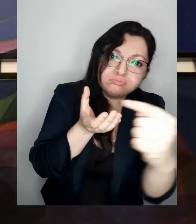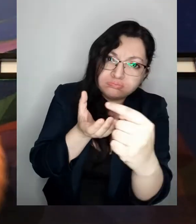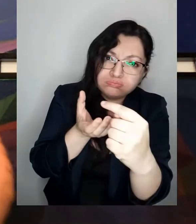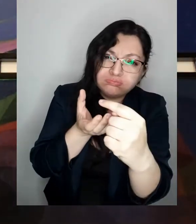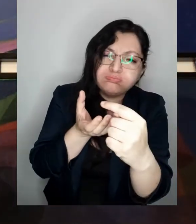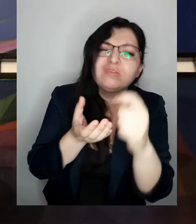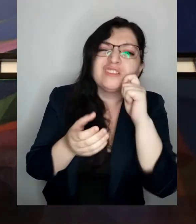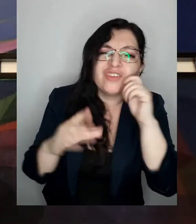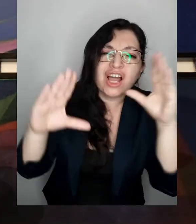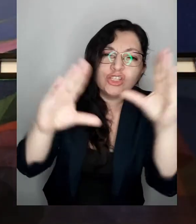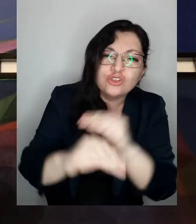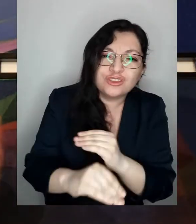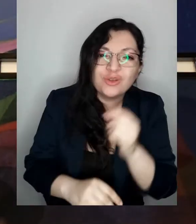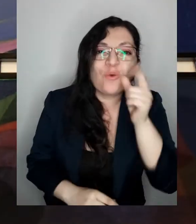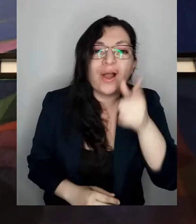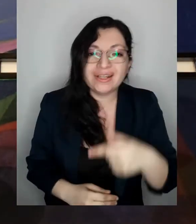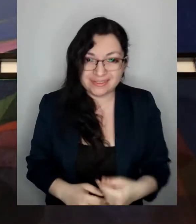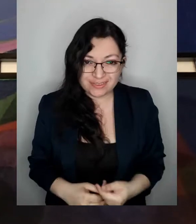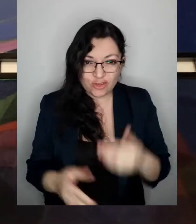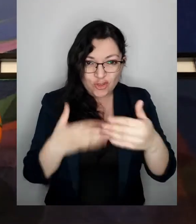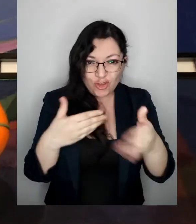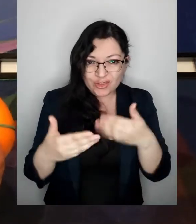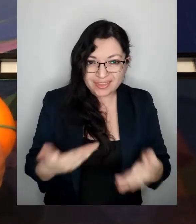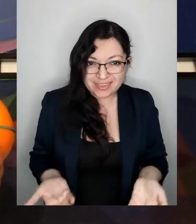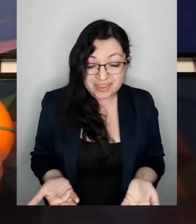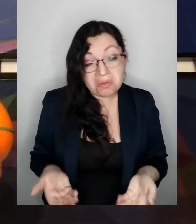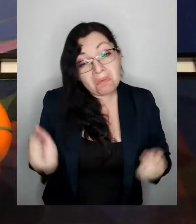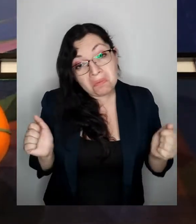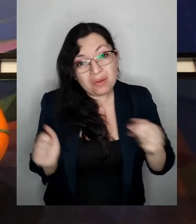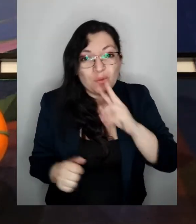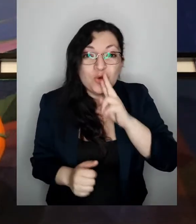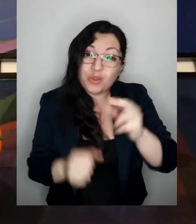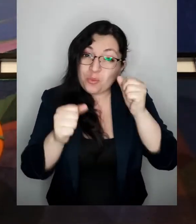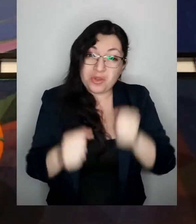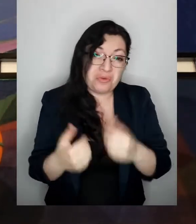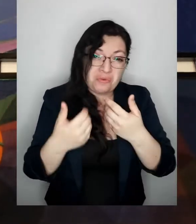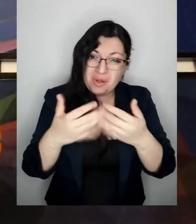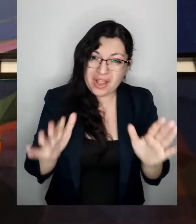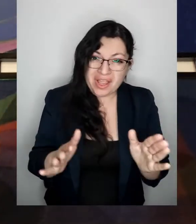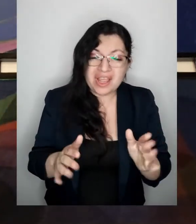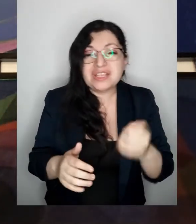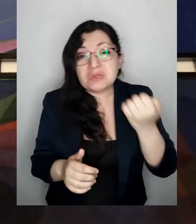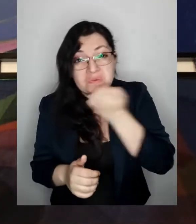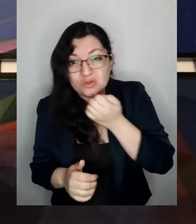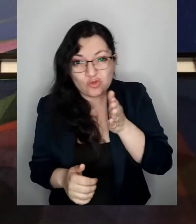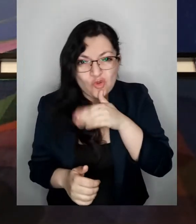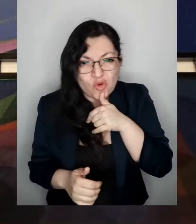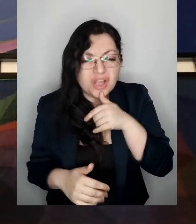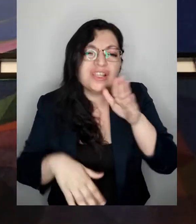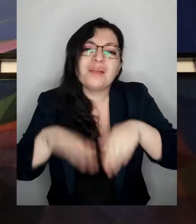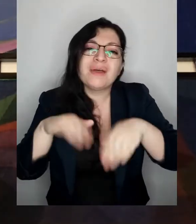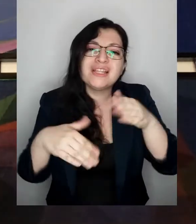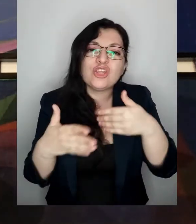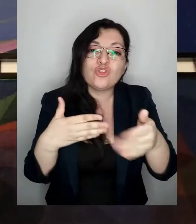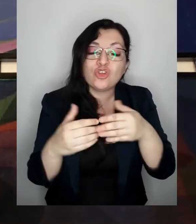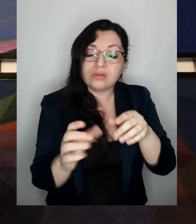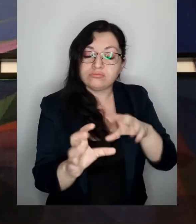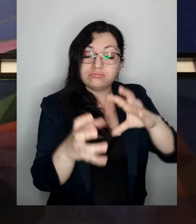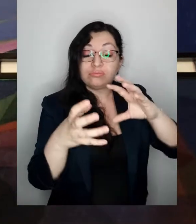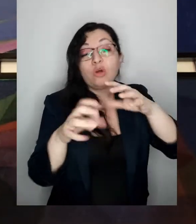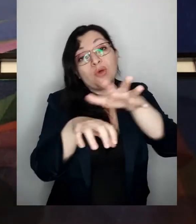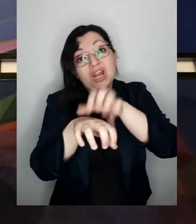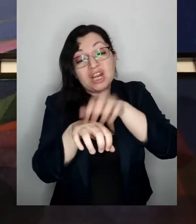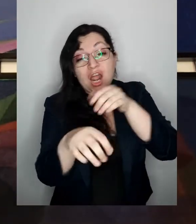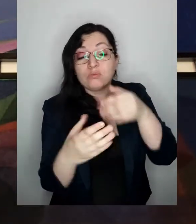el otro lado? está de noche la respuesta puede ser cualquiera está bien solamente depende de cómo hayas tomado tu